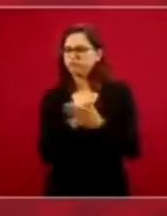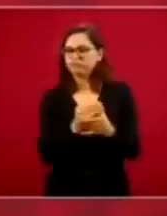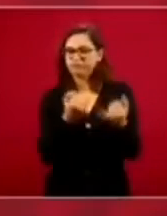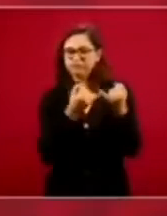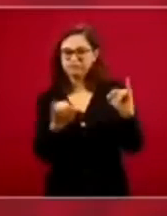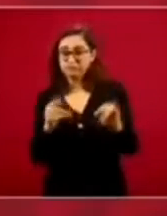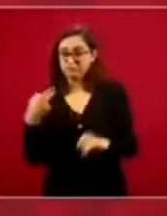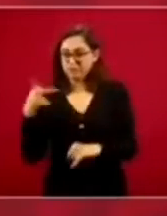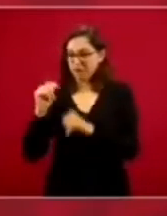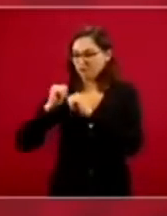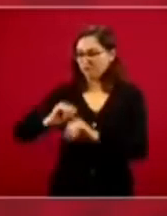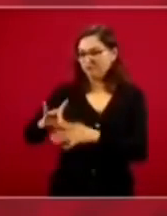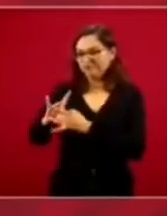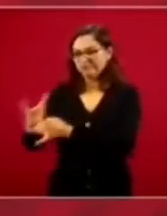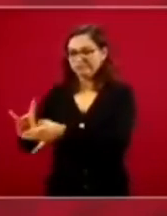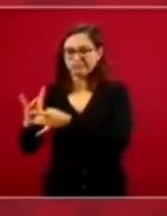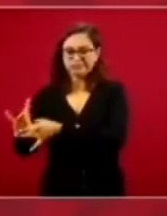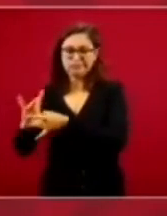independientes del poder.